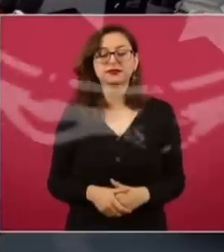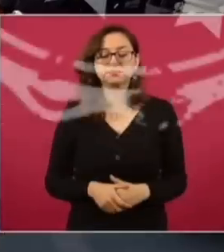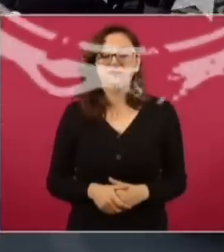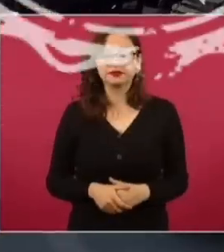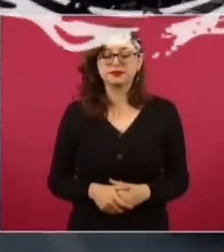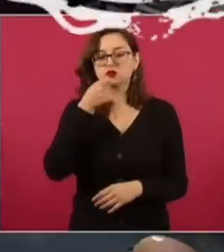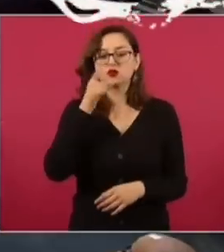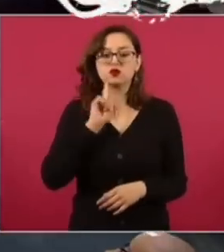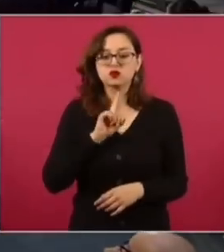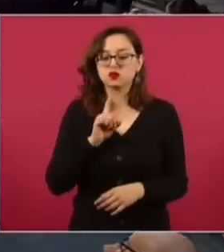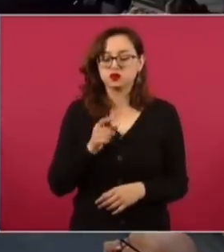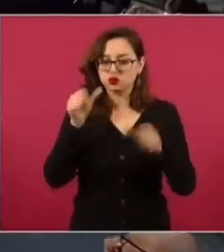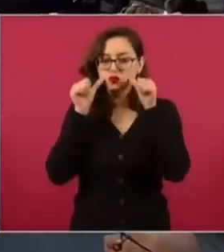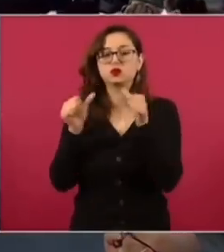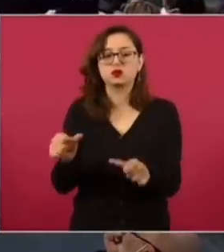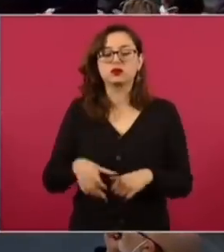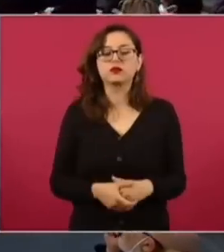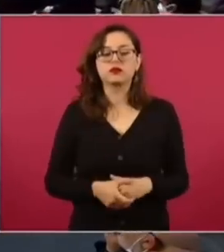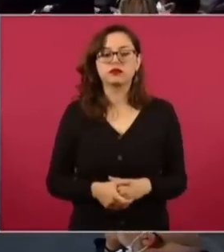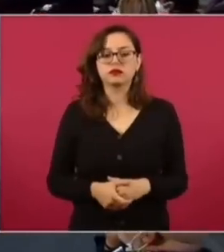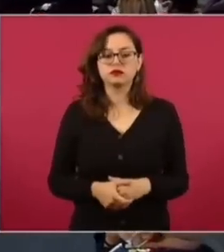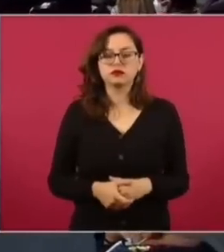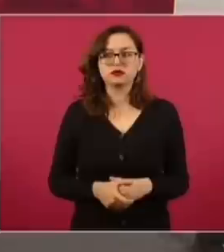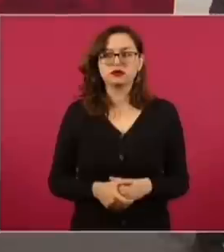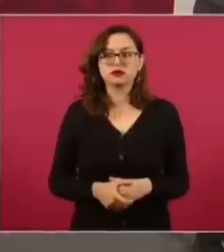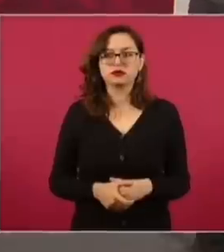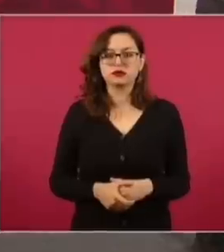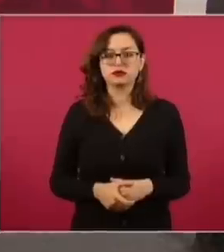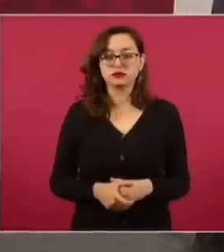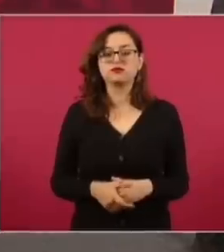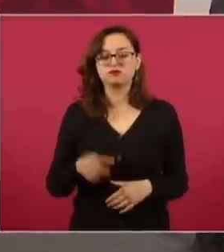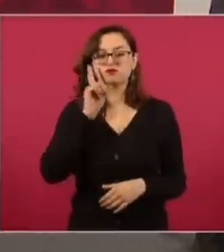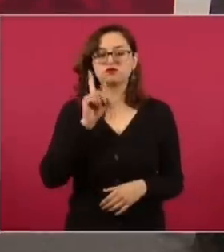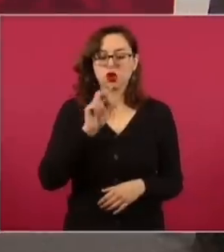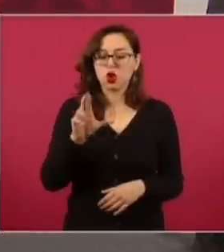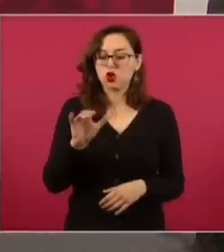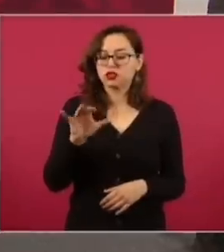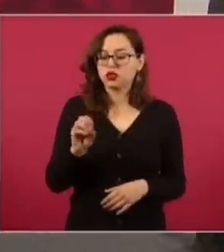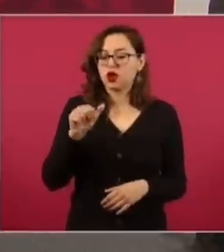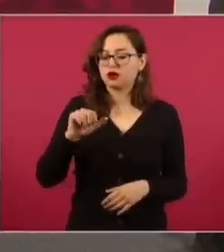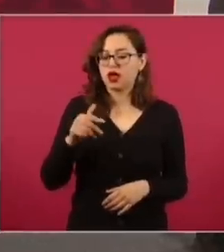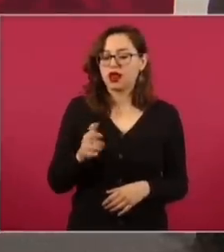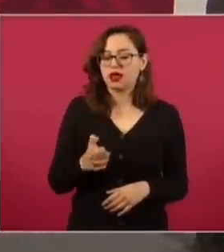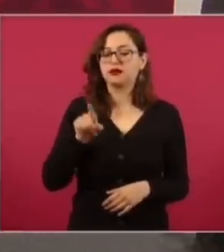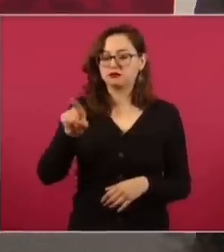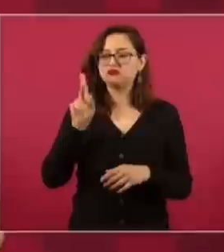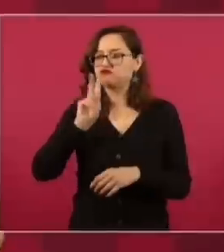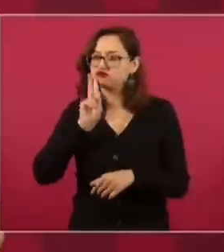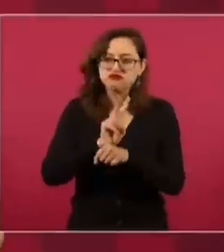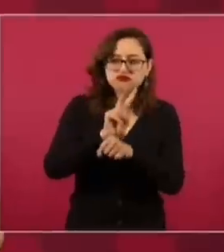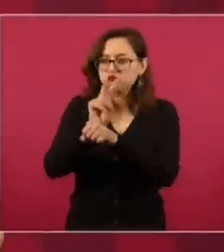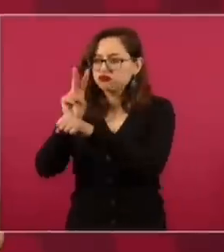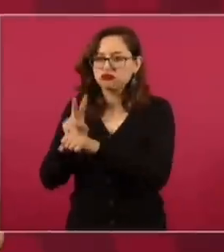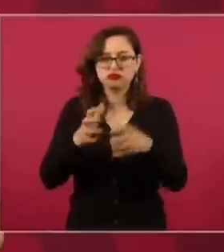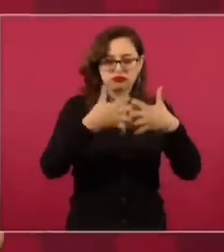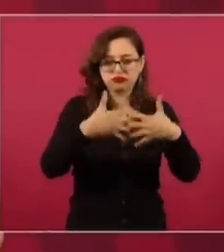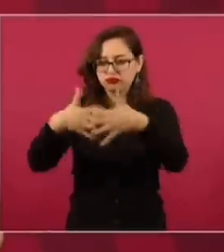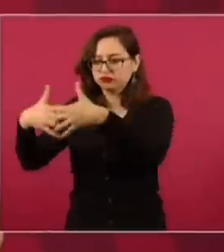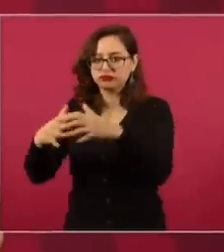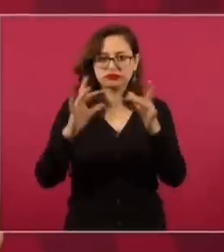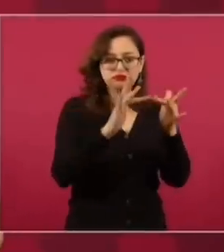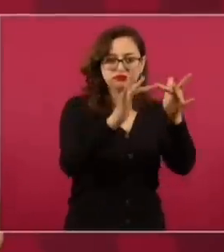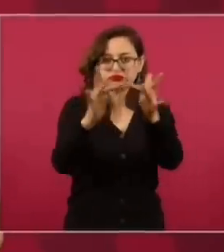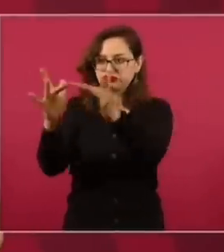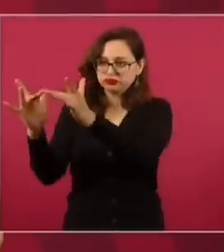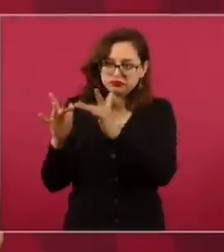Ahora, está Rocío Nale llevando a cabo la integración de todas las plantas, es un proceso,